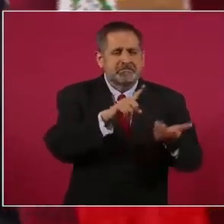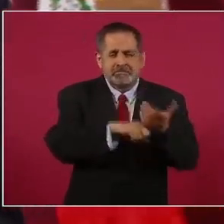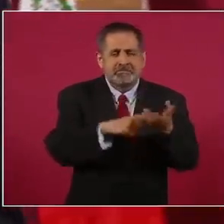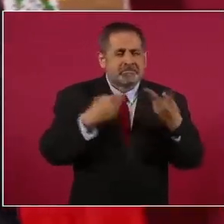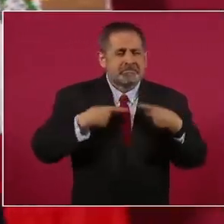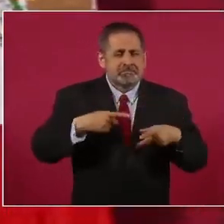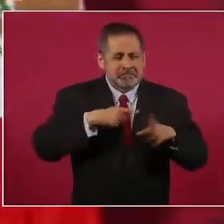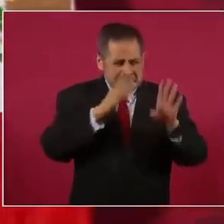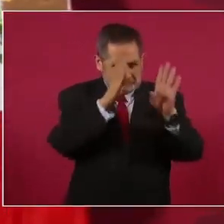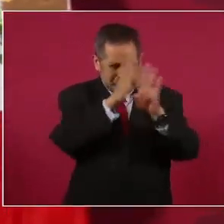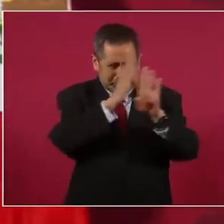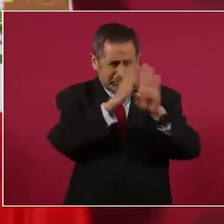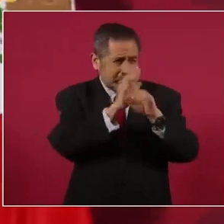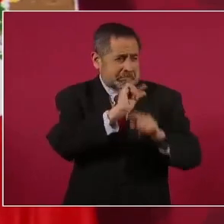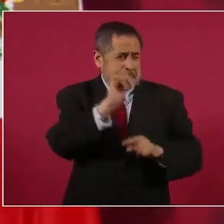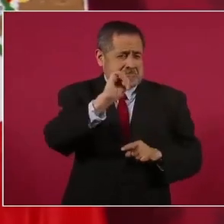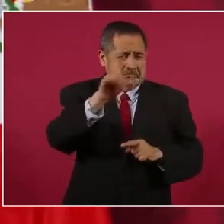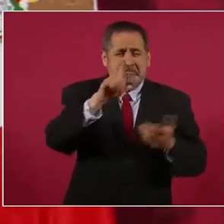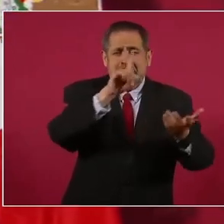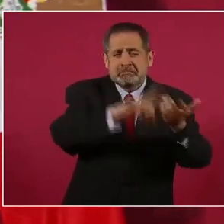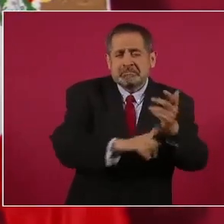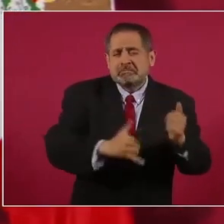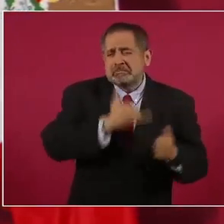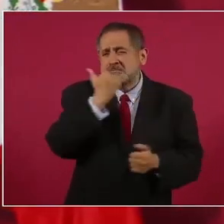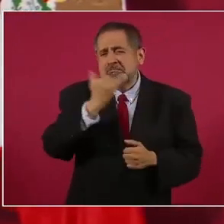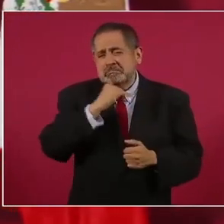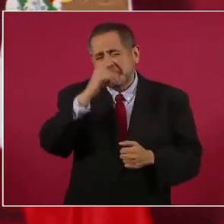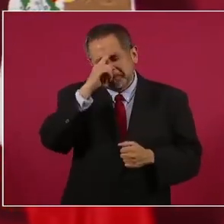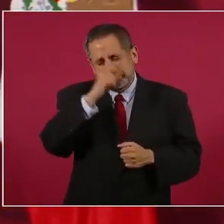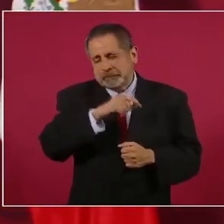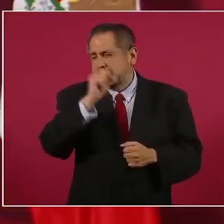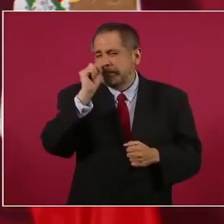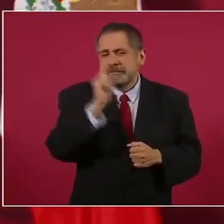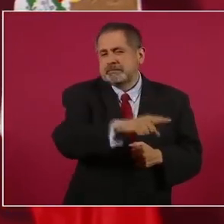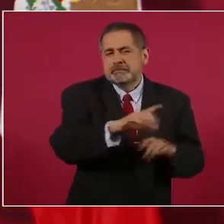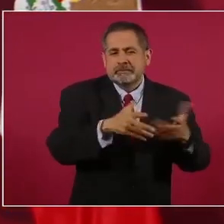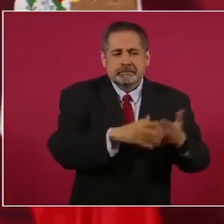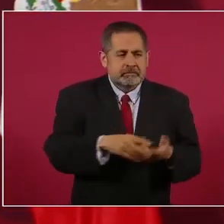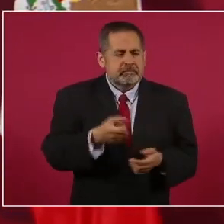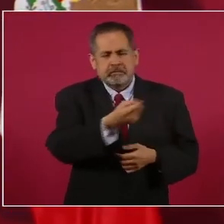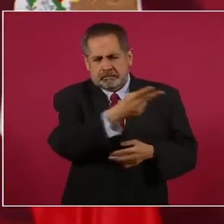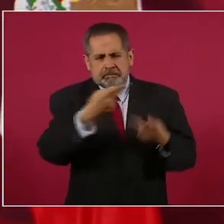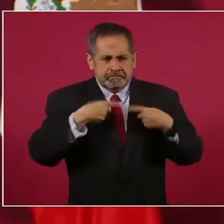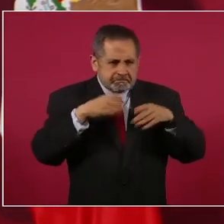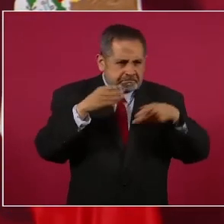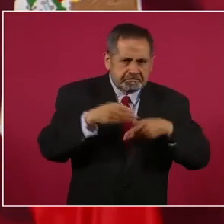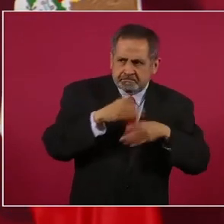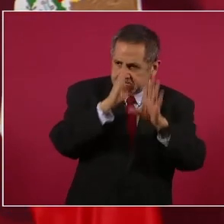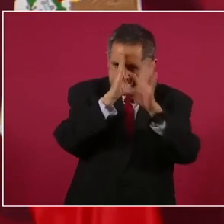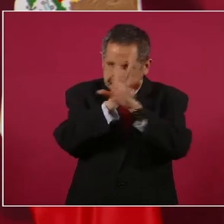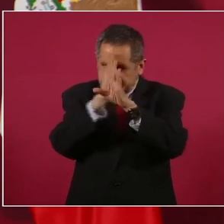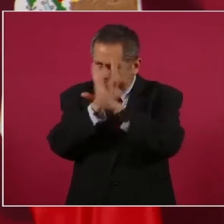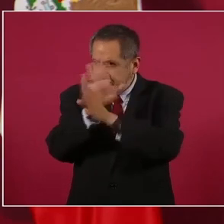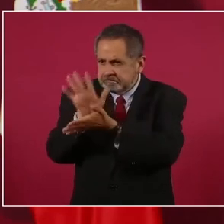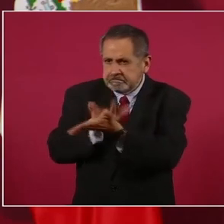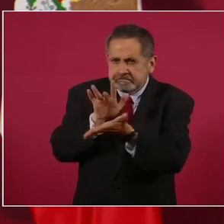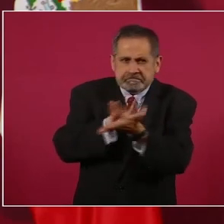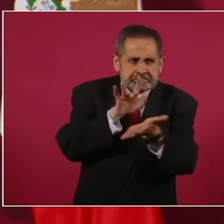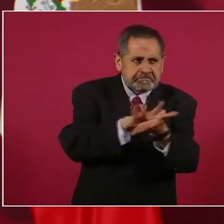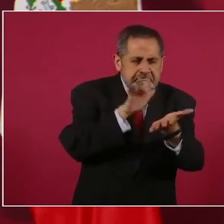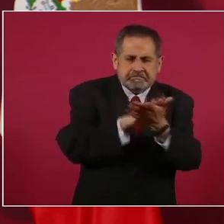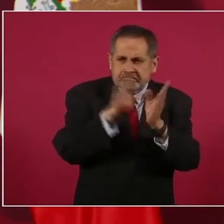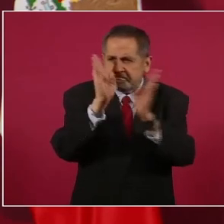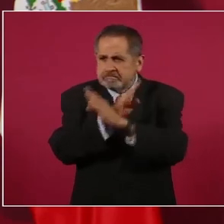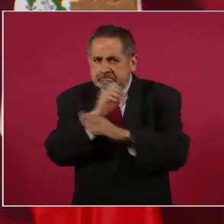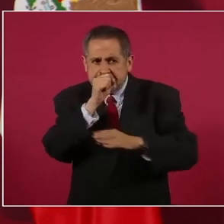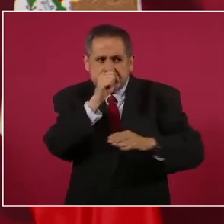o a las agencias de las grandes potencias, a los que se dedican al